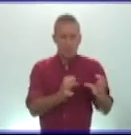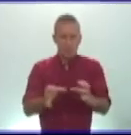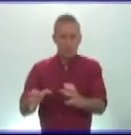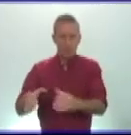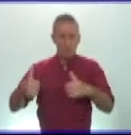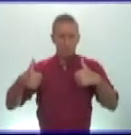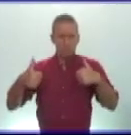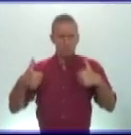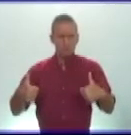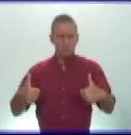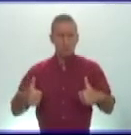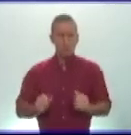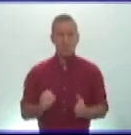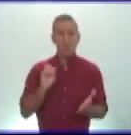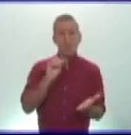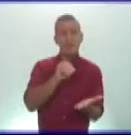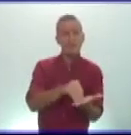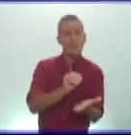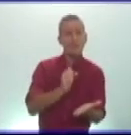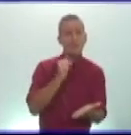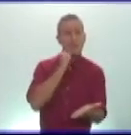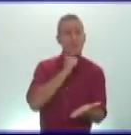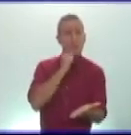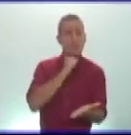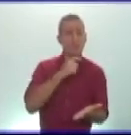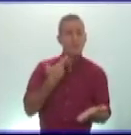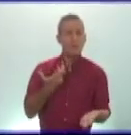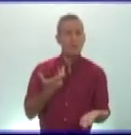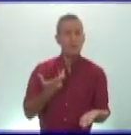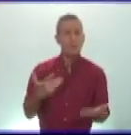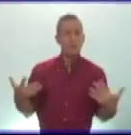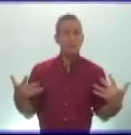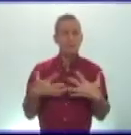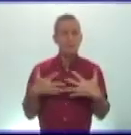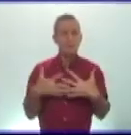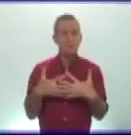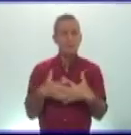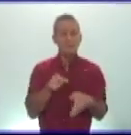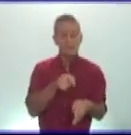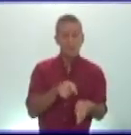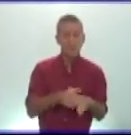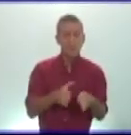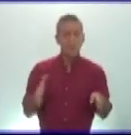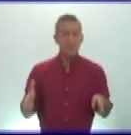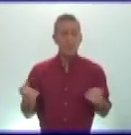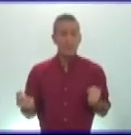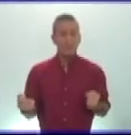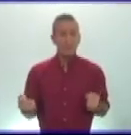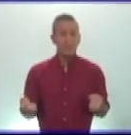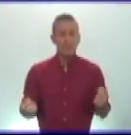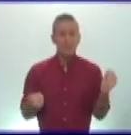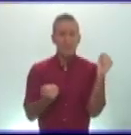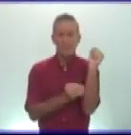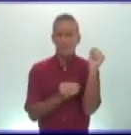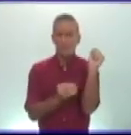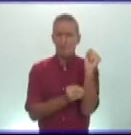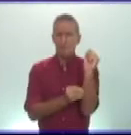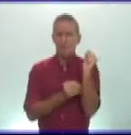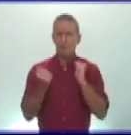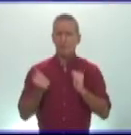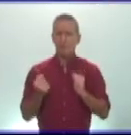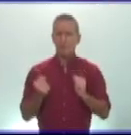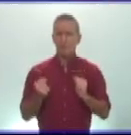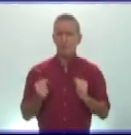debemos agregar que también corresponde a este periodo el fortalecimiento de sus